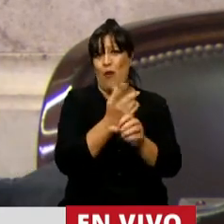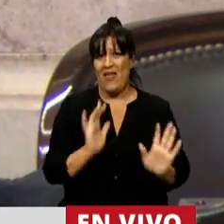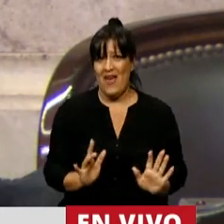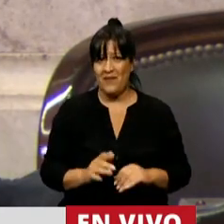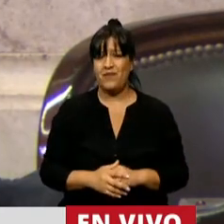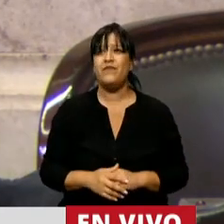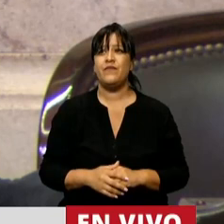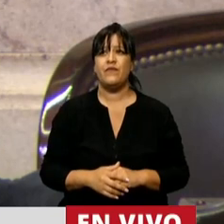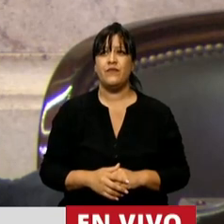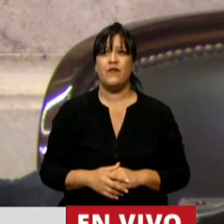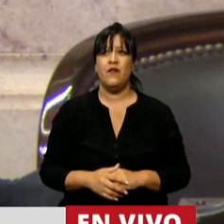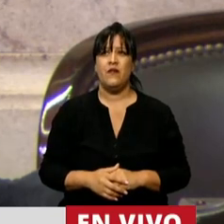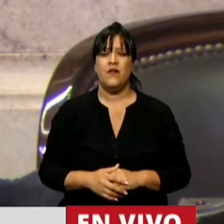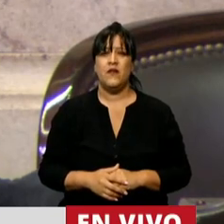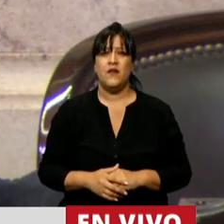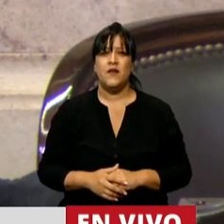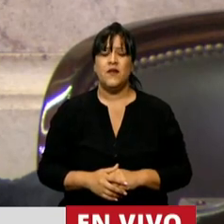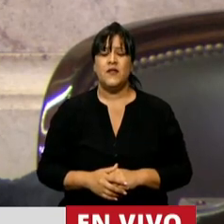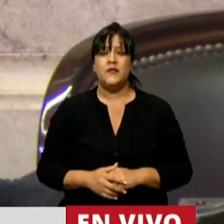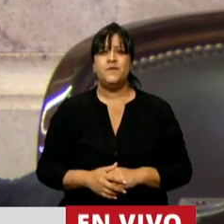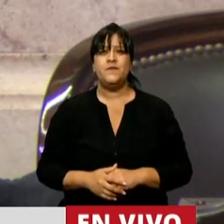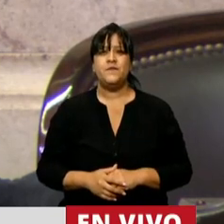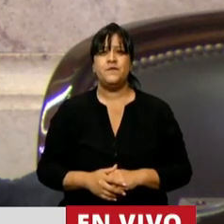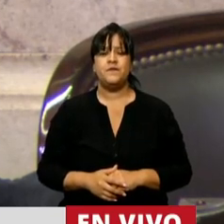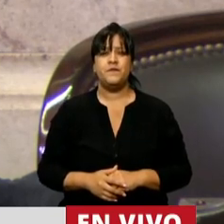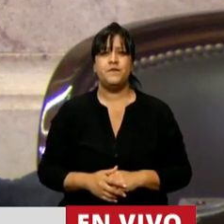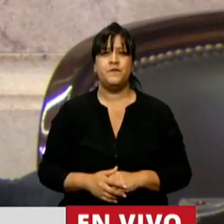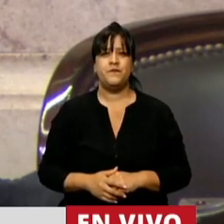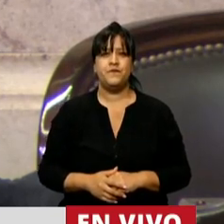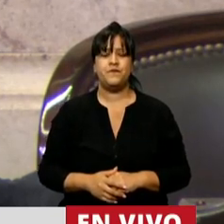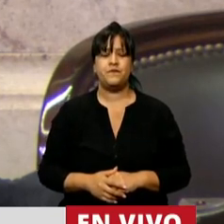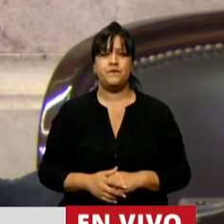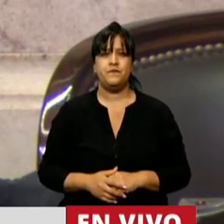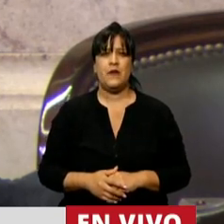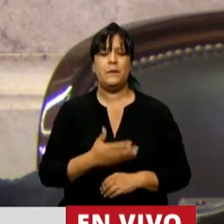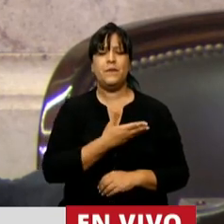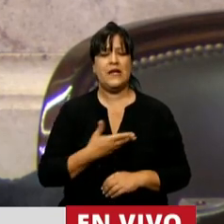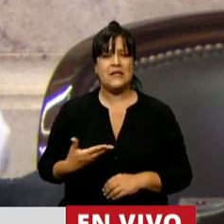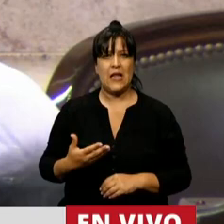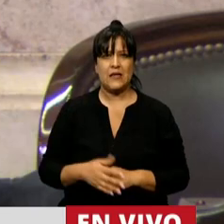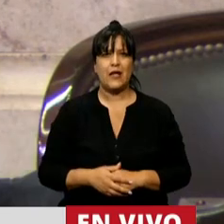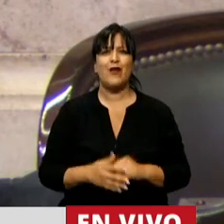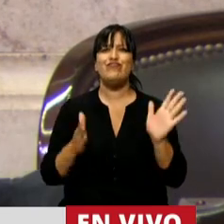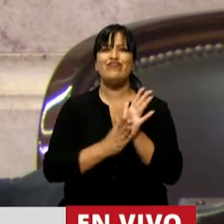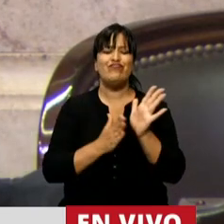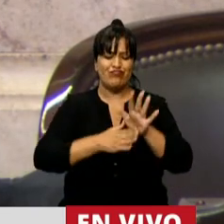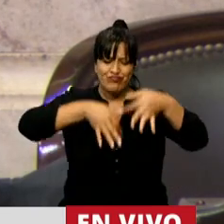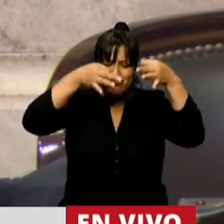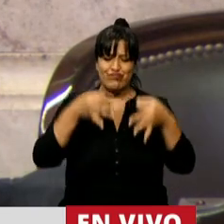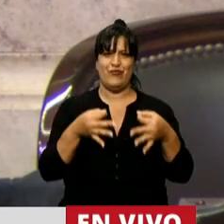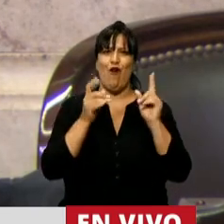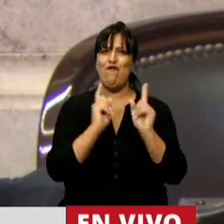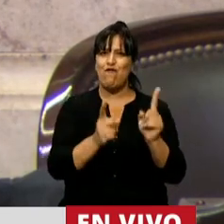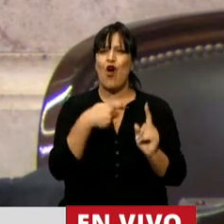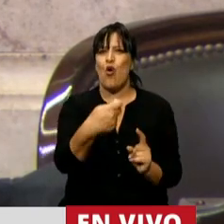Lo que garantiza, presidente, lo que garantiza la sustentabilidad del